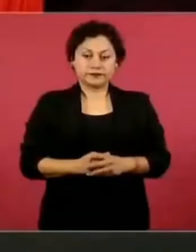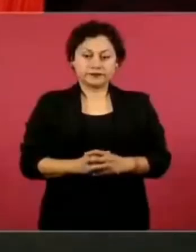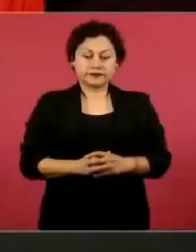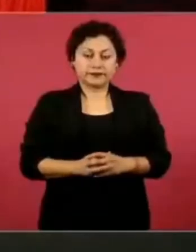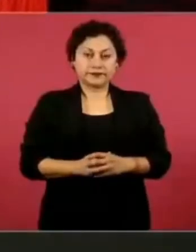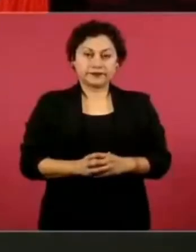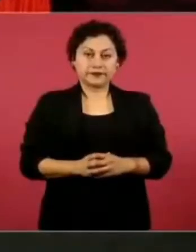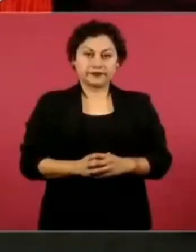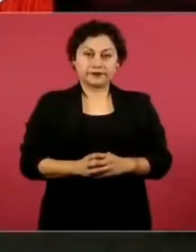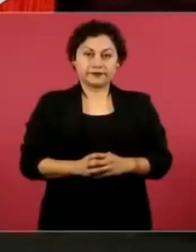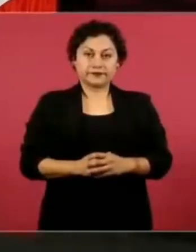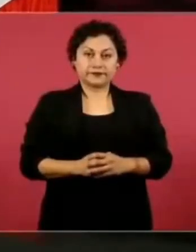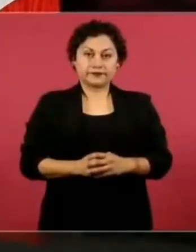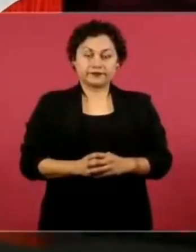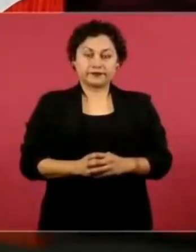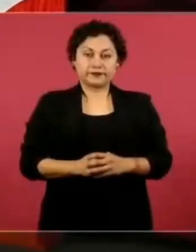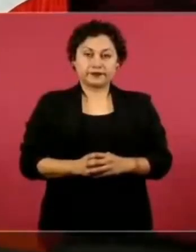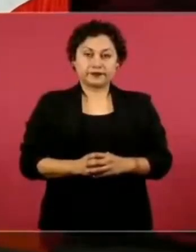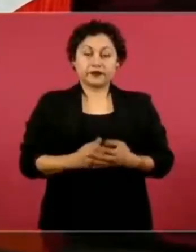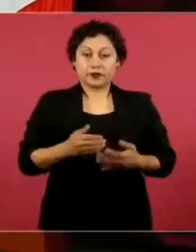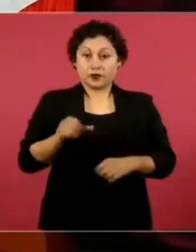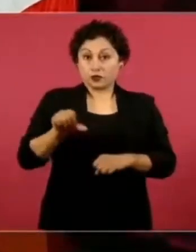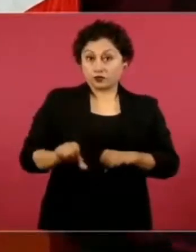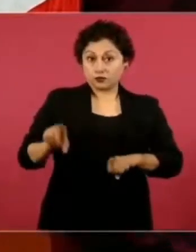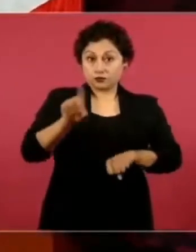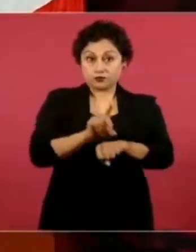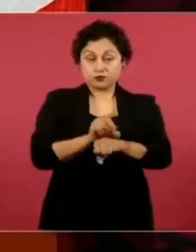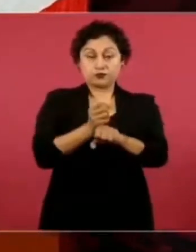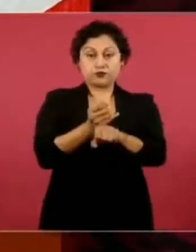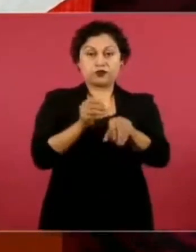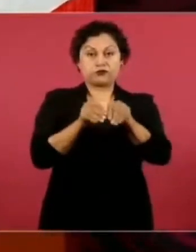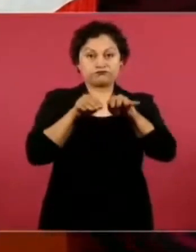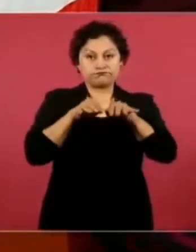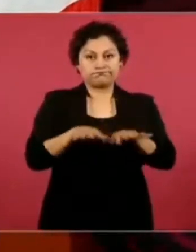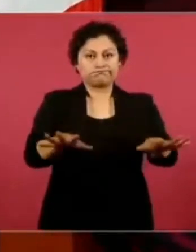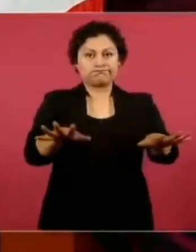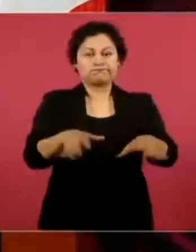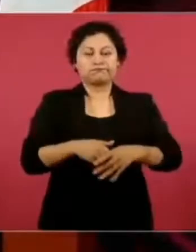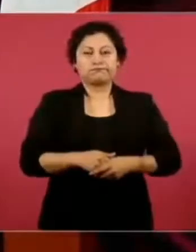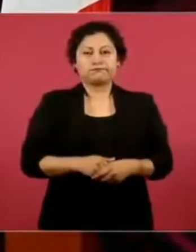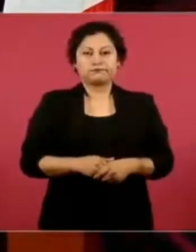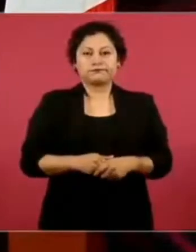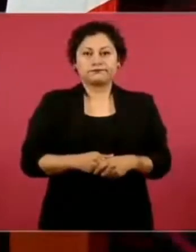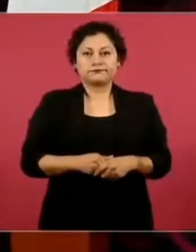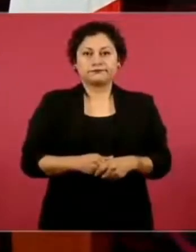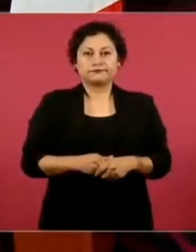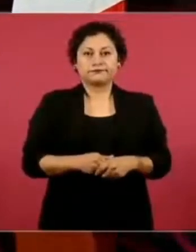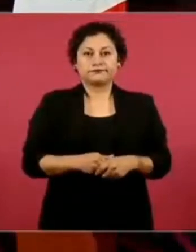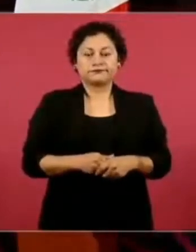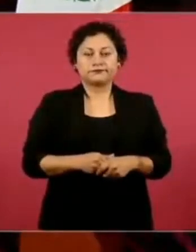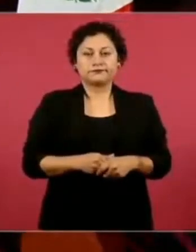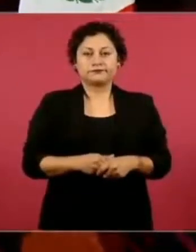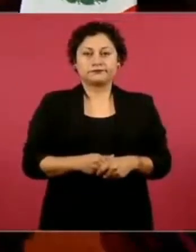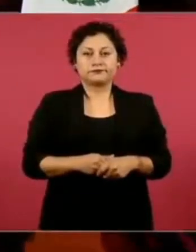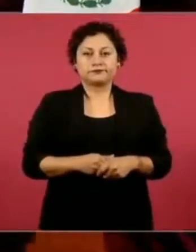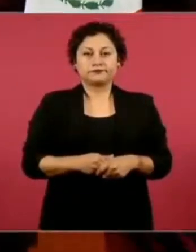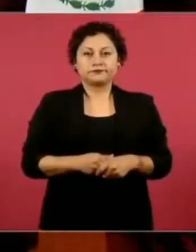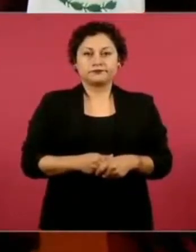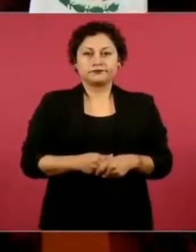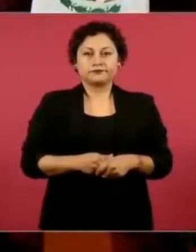informar el día de hoy en